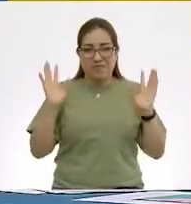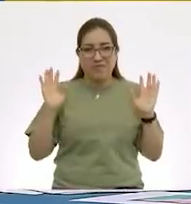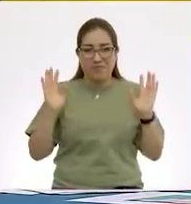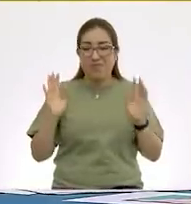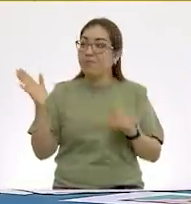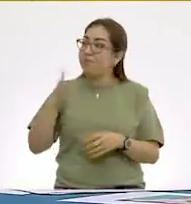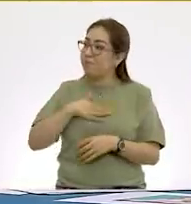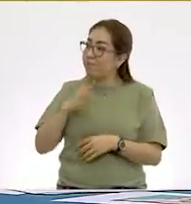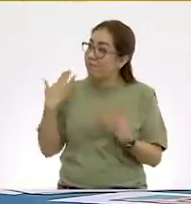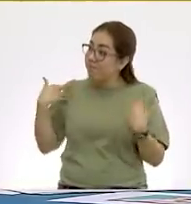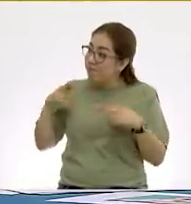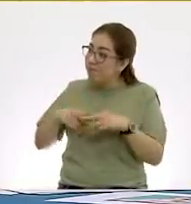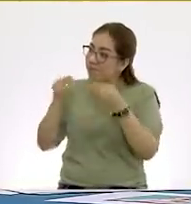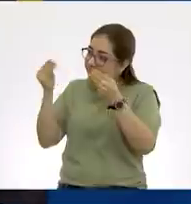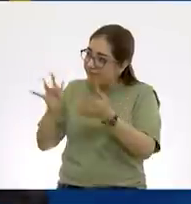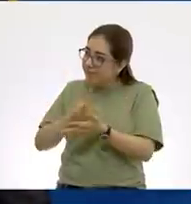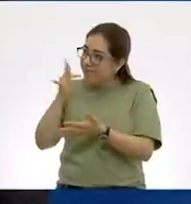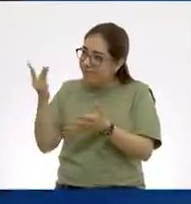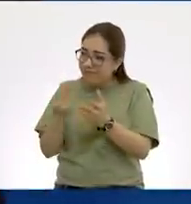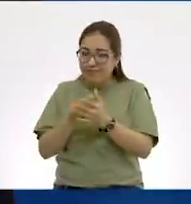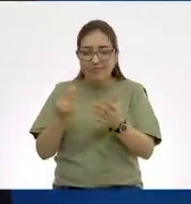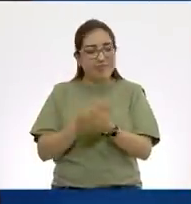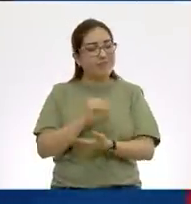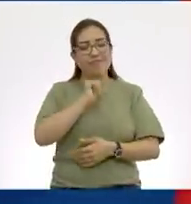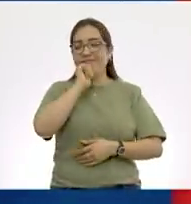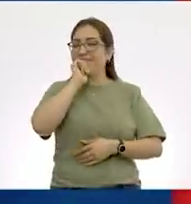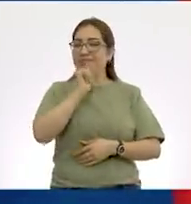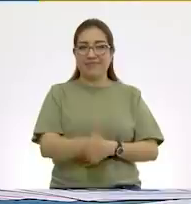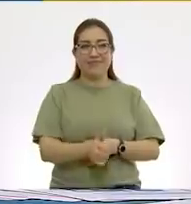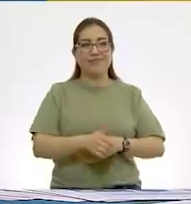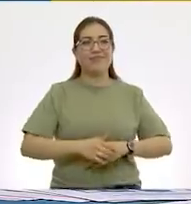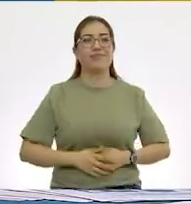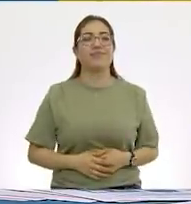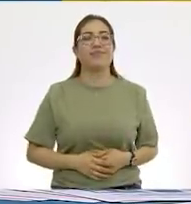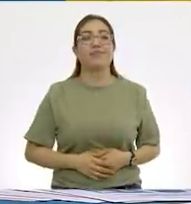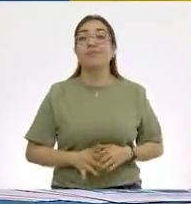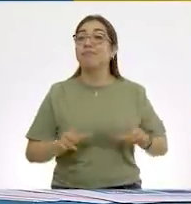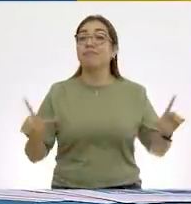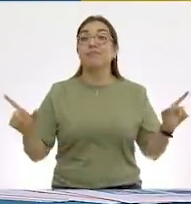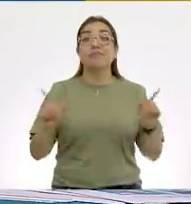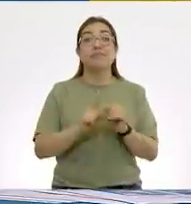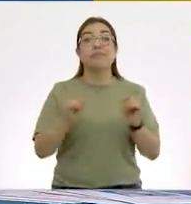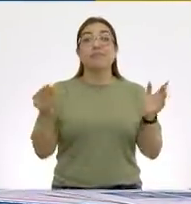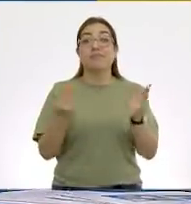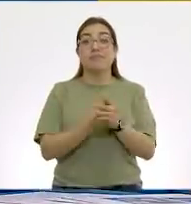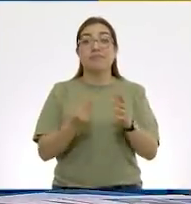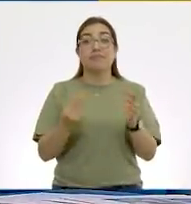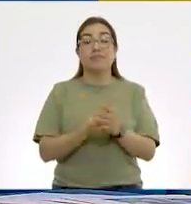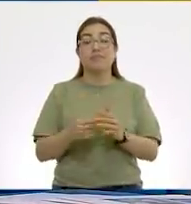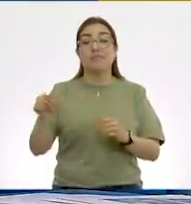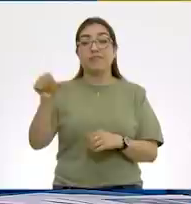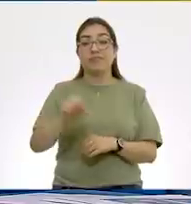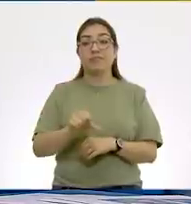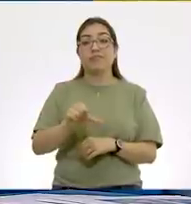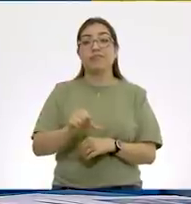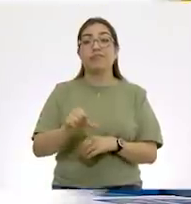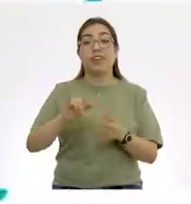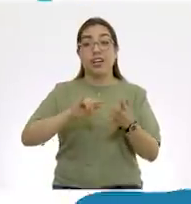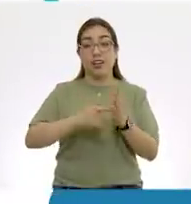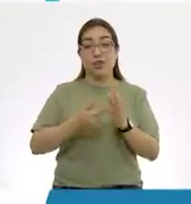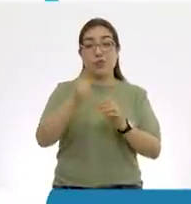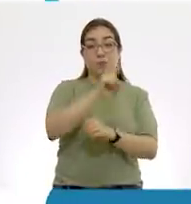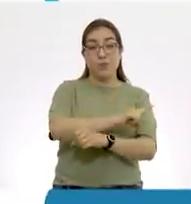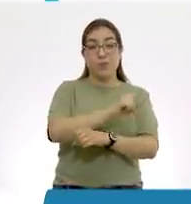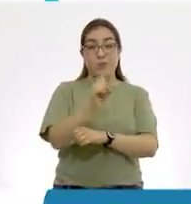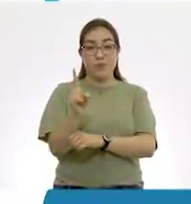Maestro Gabino, le agradezco mucho la clase. Nada que agradecer, Aníbal. Hemos terminado con Al Compás del Reloj. Hasta la